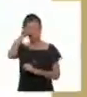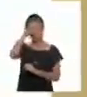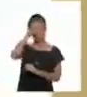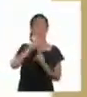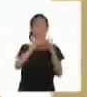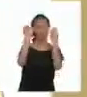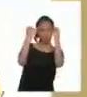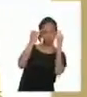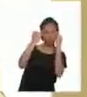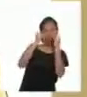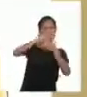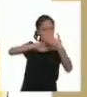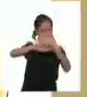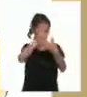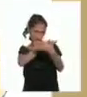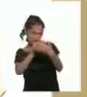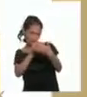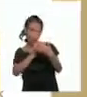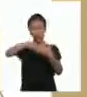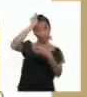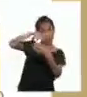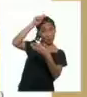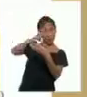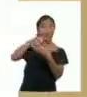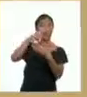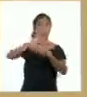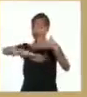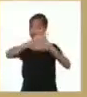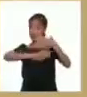firmó con el nombre de El Solitario de Sayán.